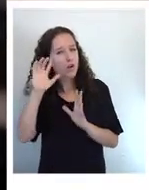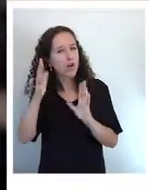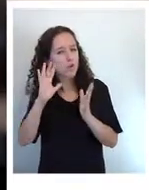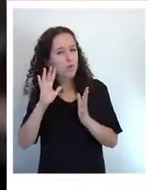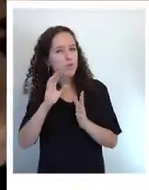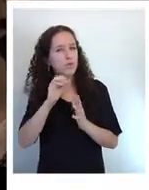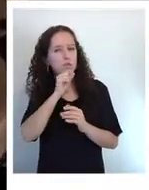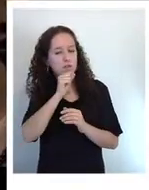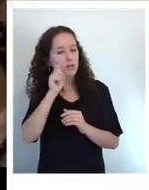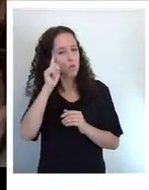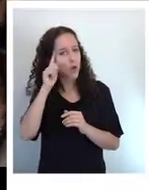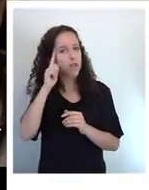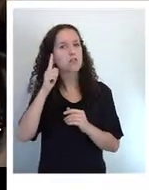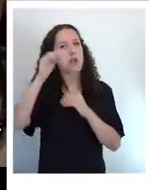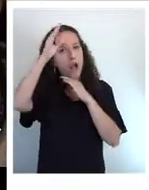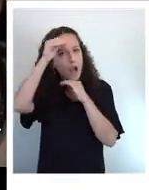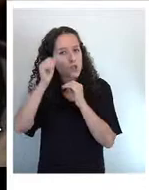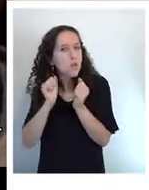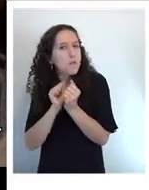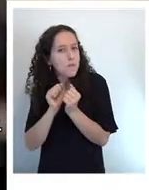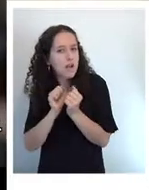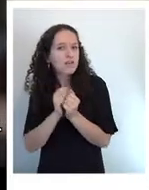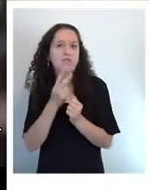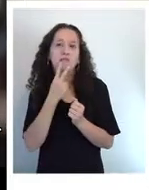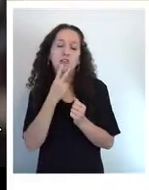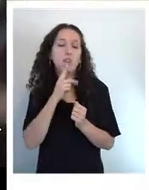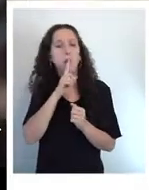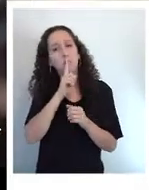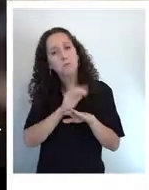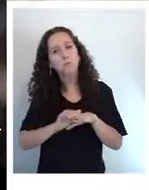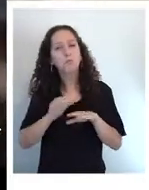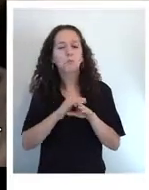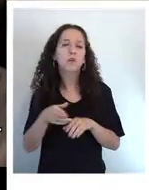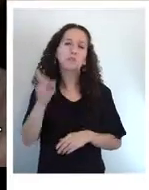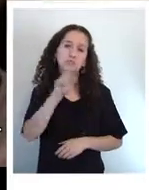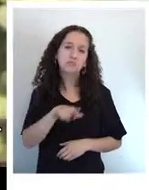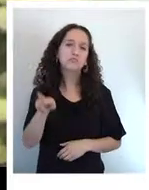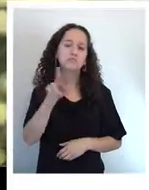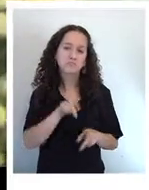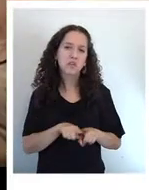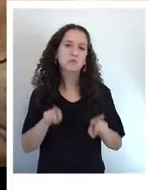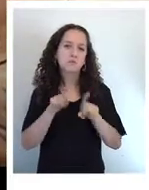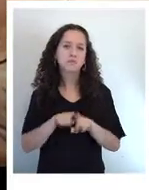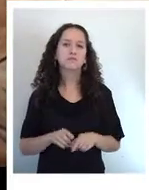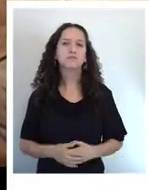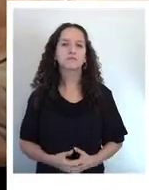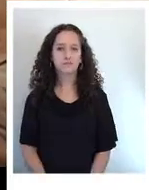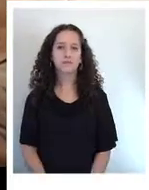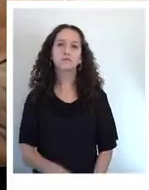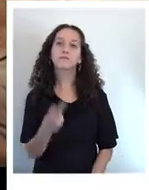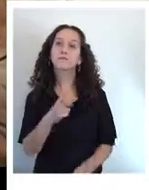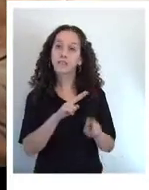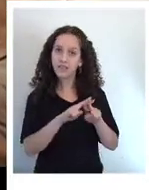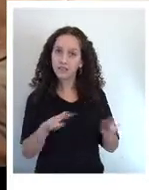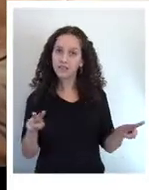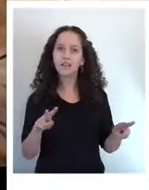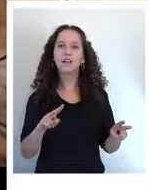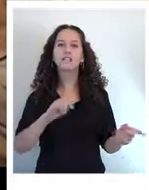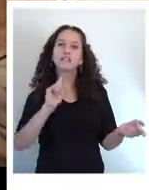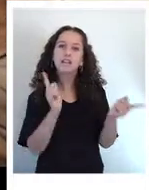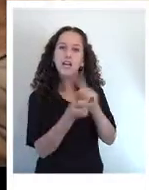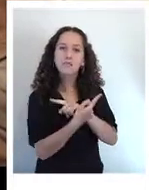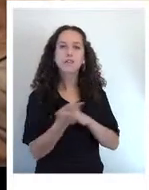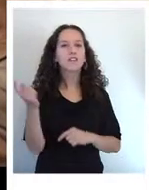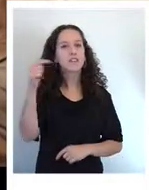sencilla y rutinaria. La tranquilidad se quiebra con la llegada de Rosario, la hija ausente y adicta a las